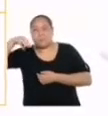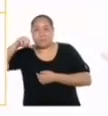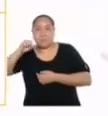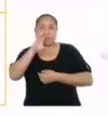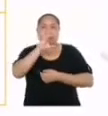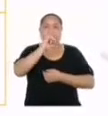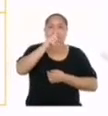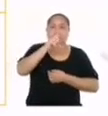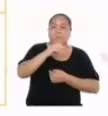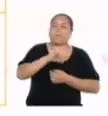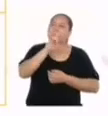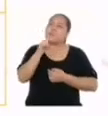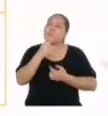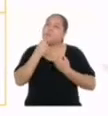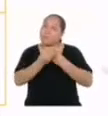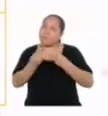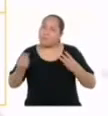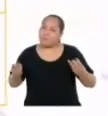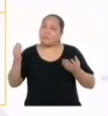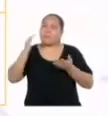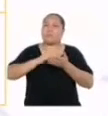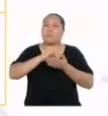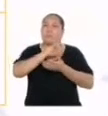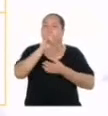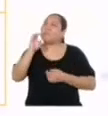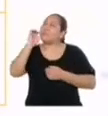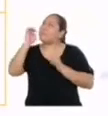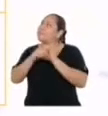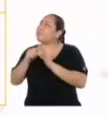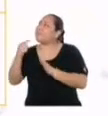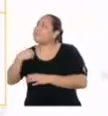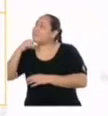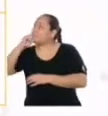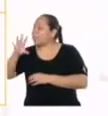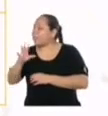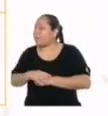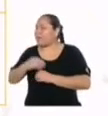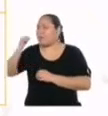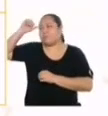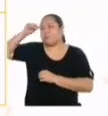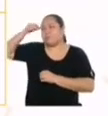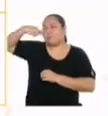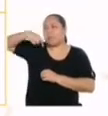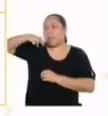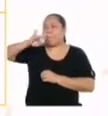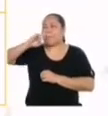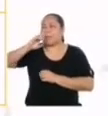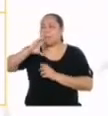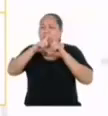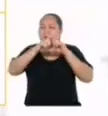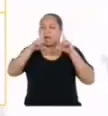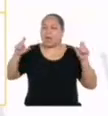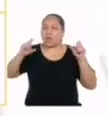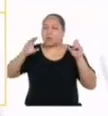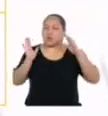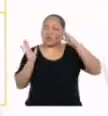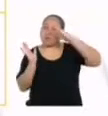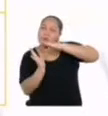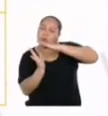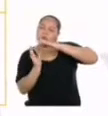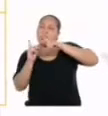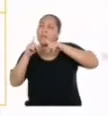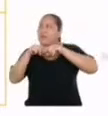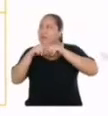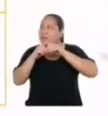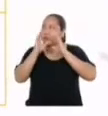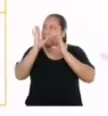reutilizados. Mmm... Entonces, por ejemplo, si dijera, Recuerdo que los prismas podían ser rectos u oblicuos dependiendo